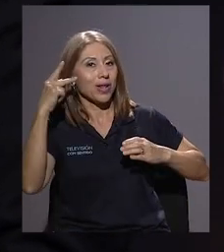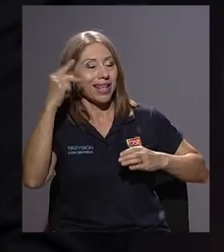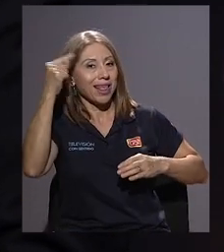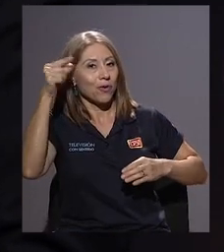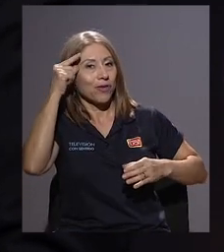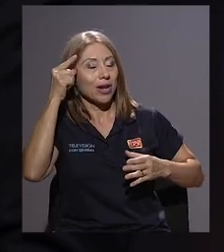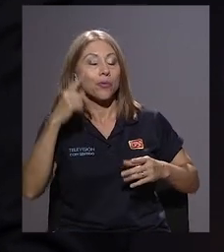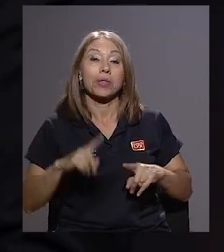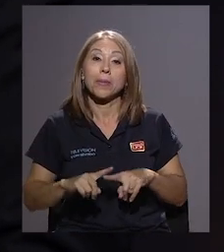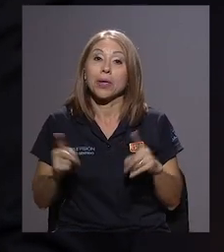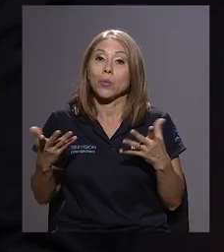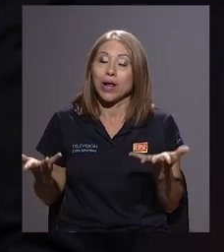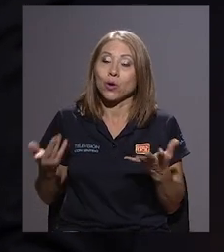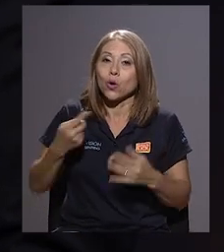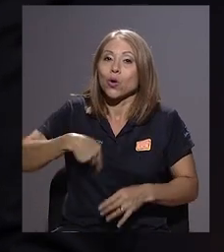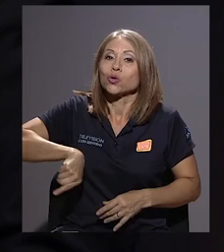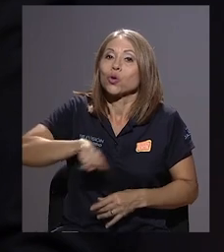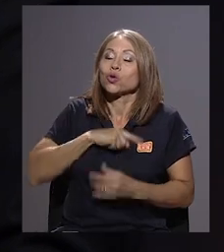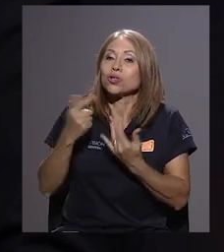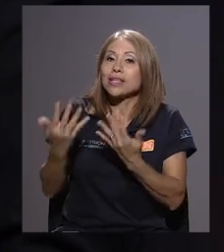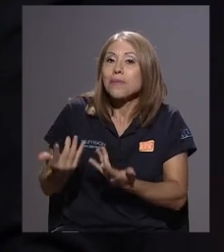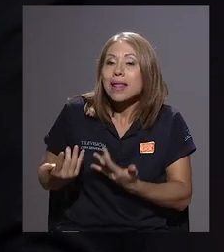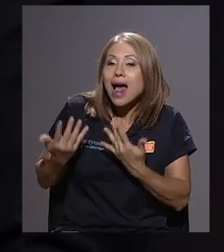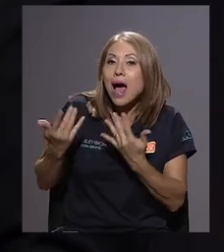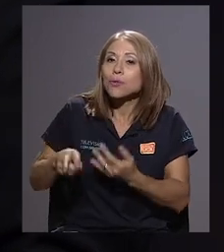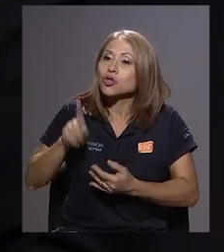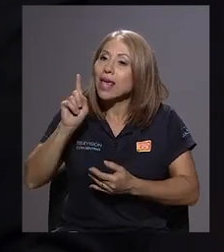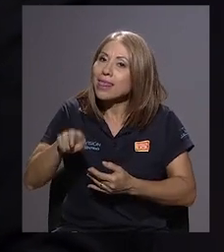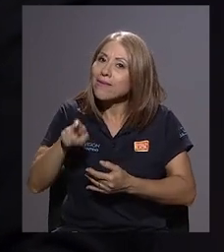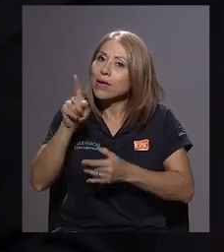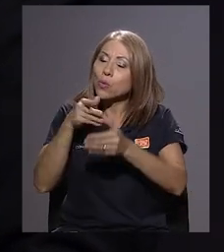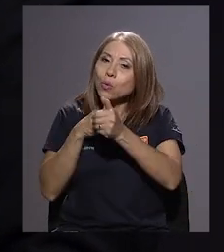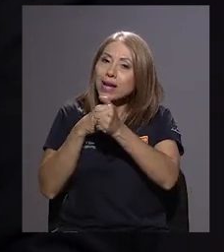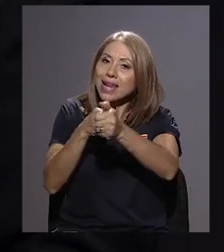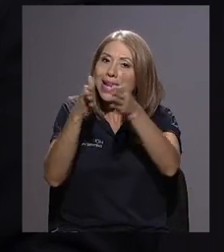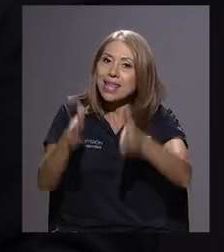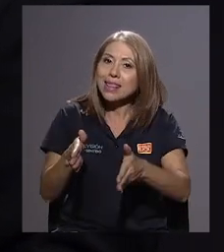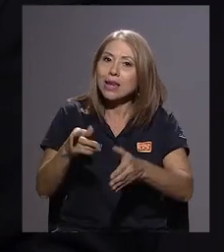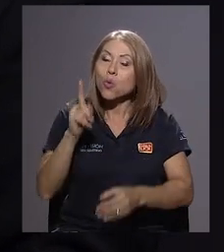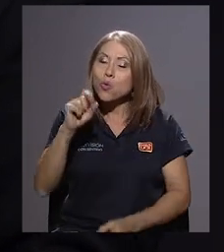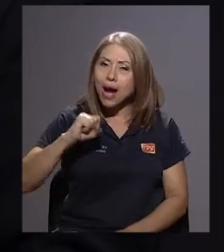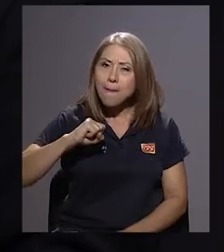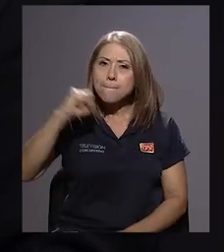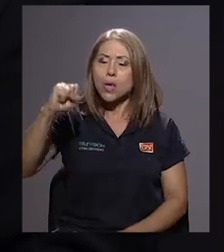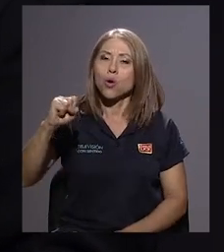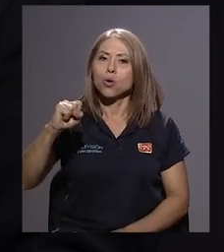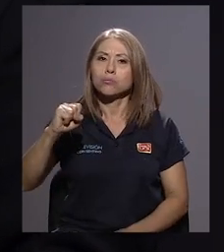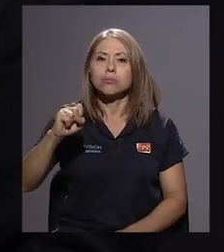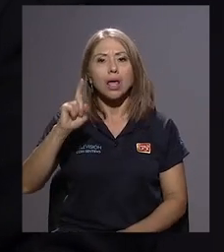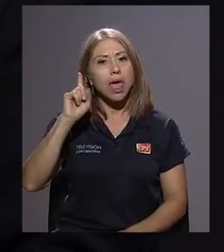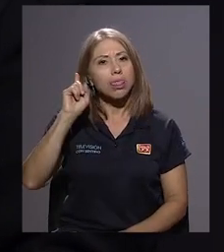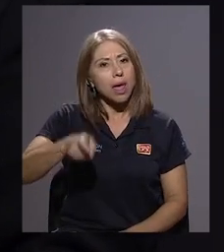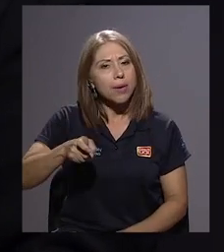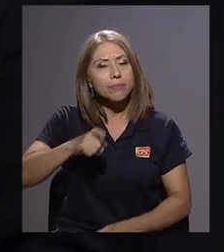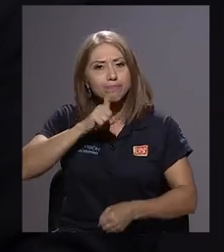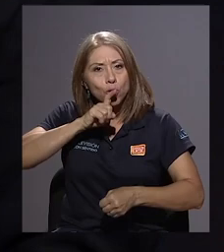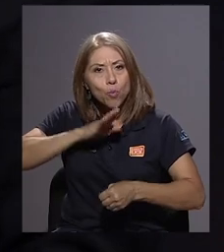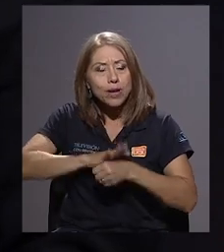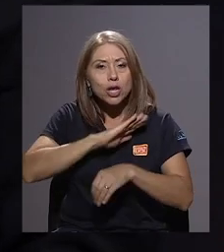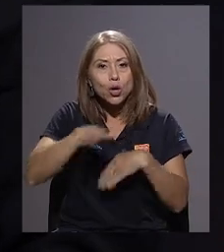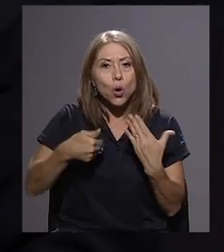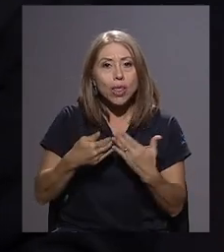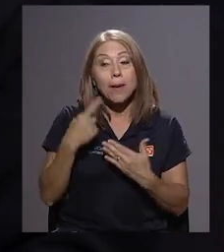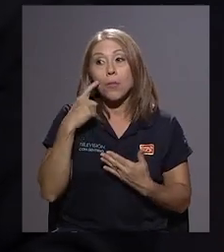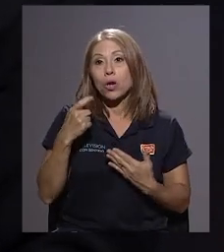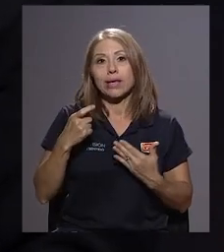esperamos que esto tiene que, tiene que haber un líder, un campeón, que haga cumplir toda esta normativa. Porque si nos faltan